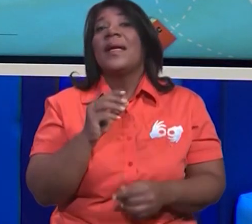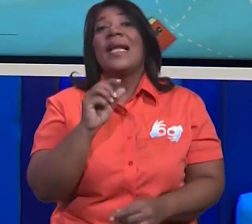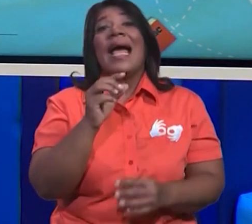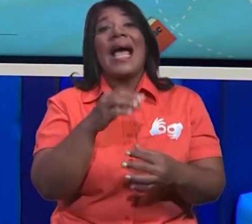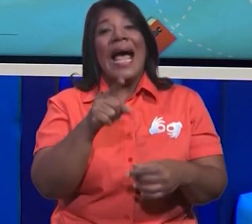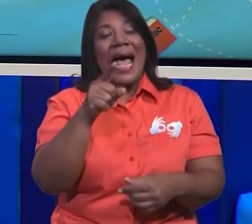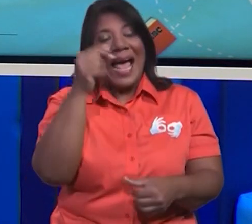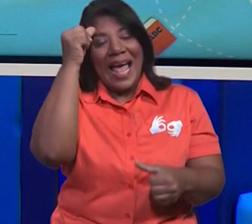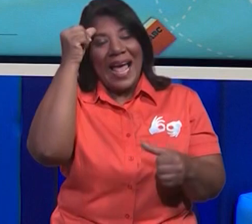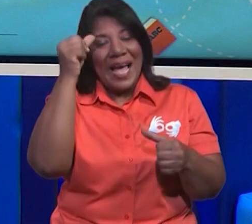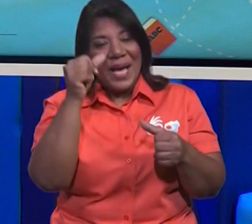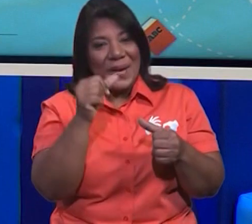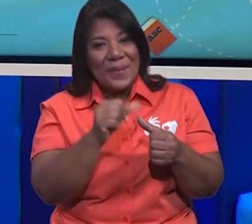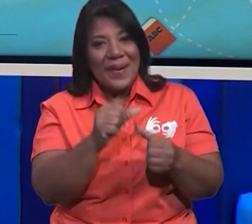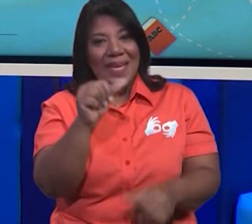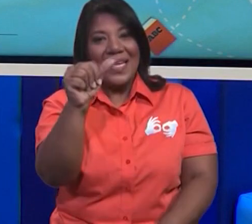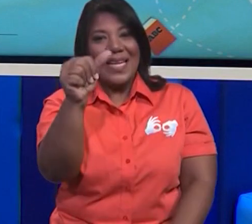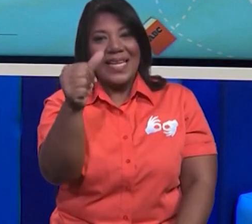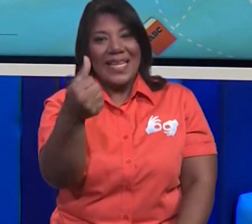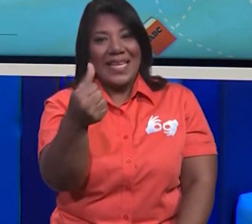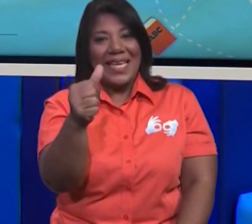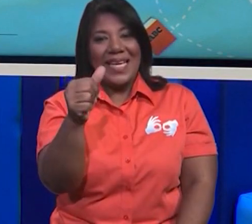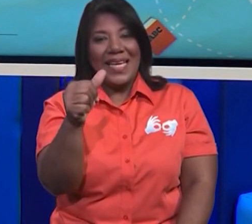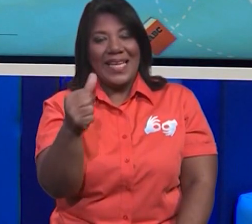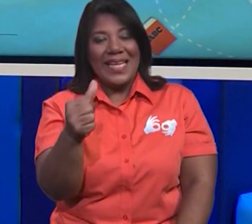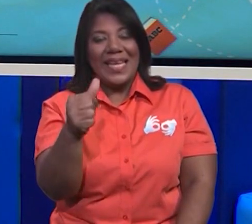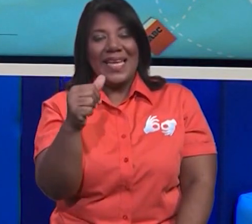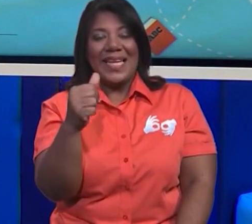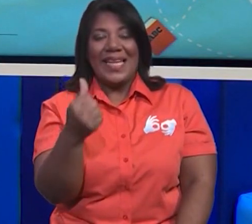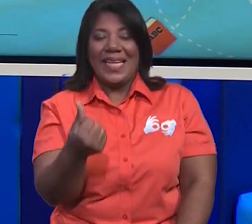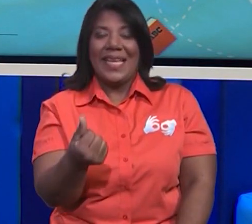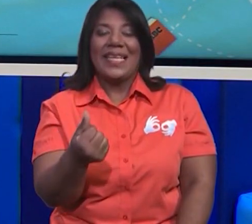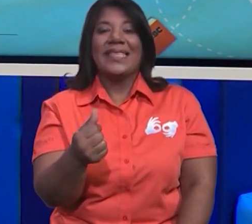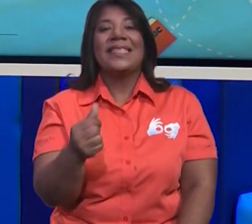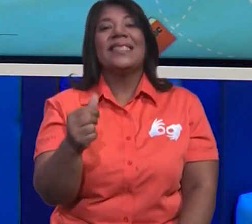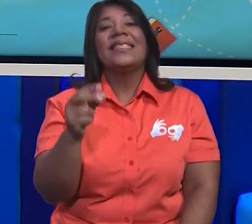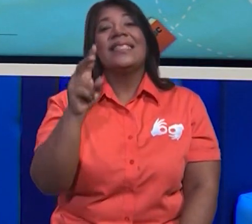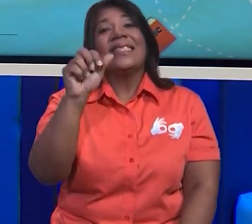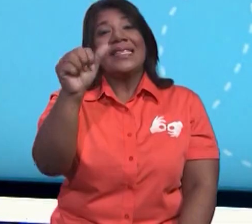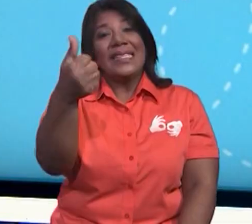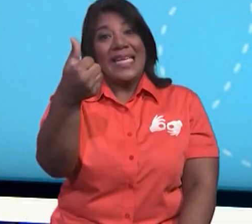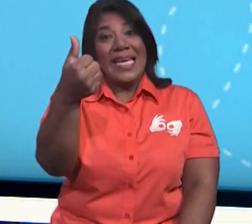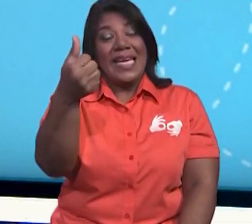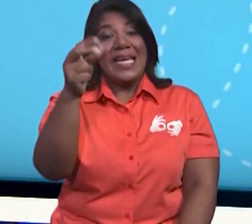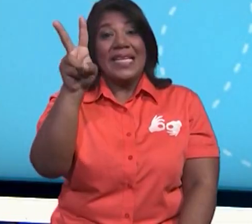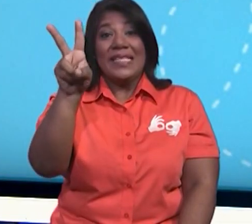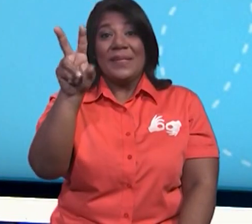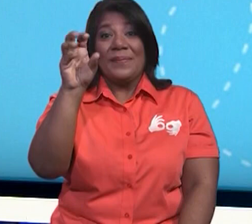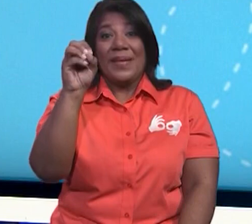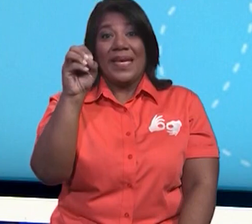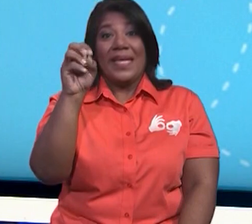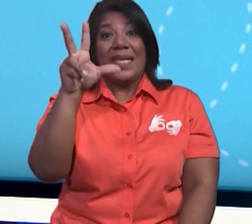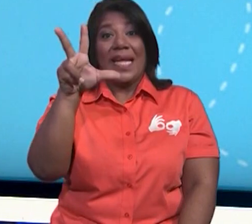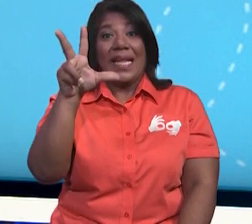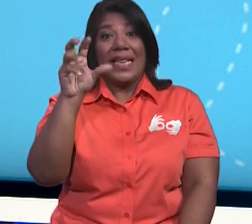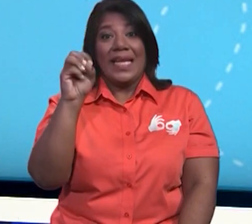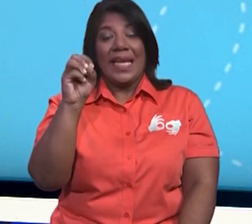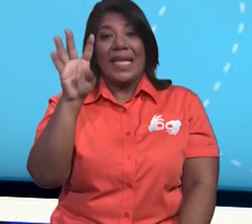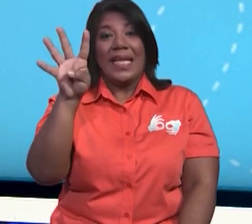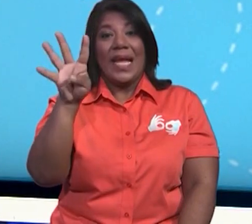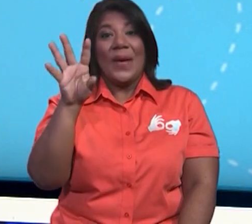10 en 10. Así que, cuenta conmigo. Vamos. Dice 10, 20, 30,